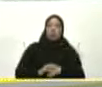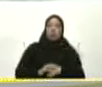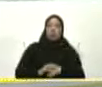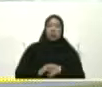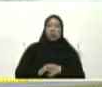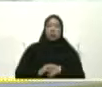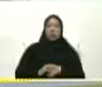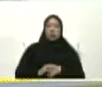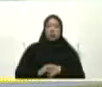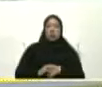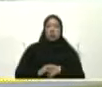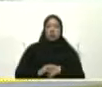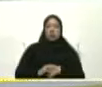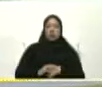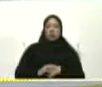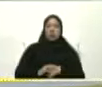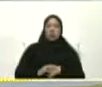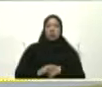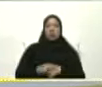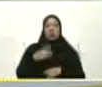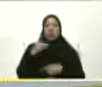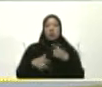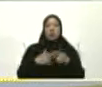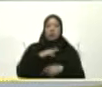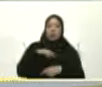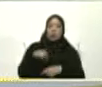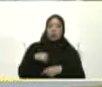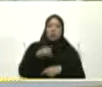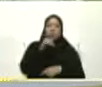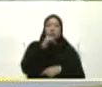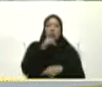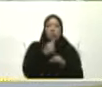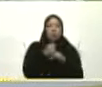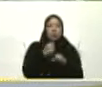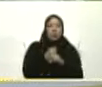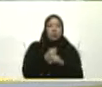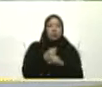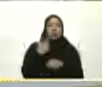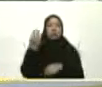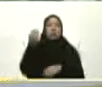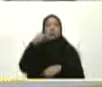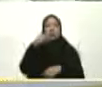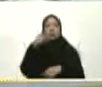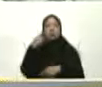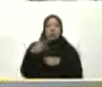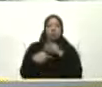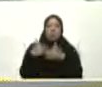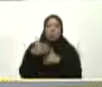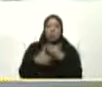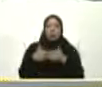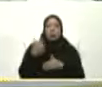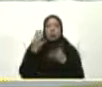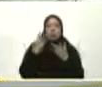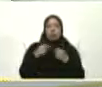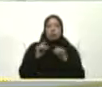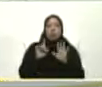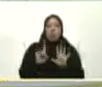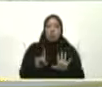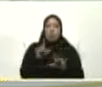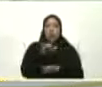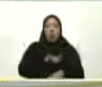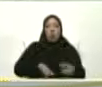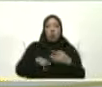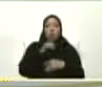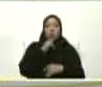La Cava Diga todo Ya tome nota Escuela de bioanálisis ¿Qué más? El pabellón Número 6 Si no me